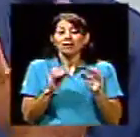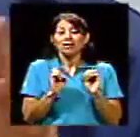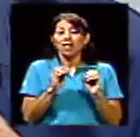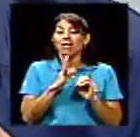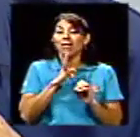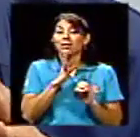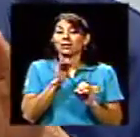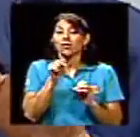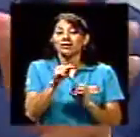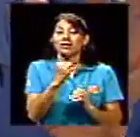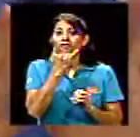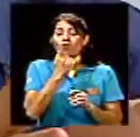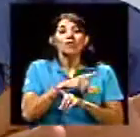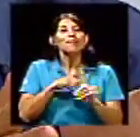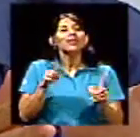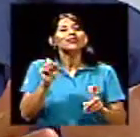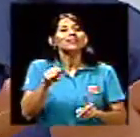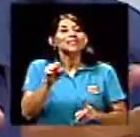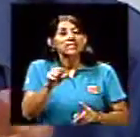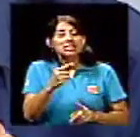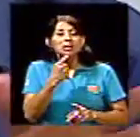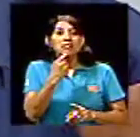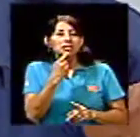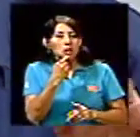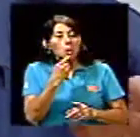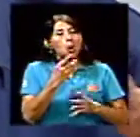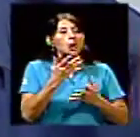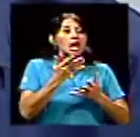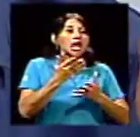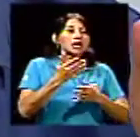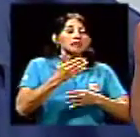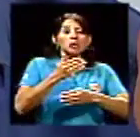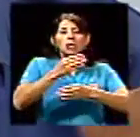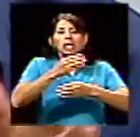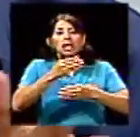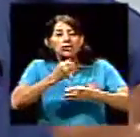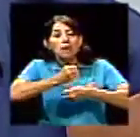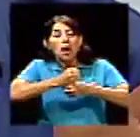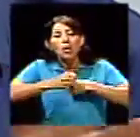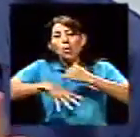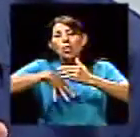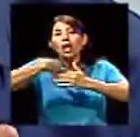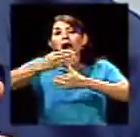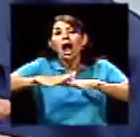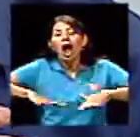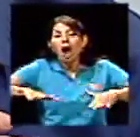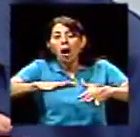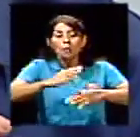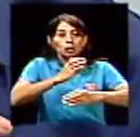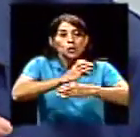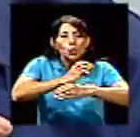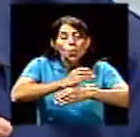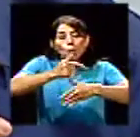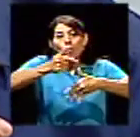Pero sí se menciona que se tuvo tal cuidado en el trabajo de campo, etc. Eso es como para tratar de minimizar ese, digamos, error de no muestreo.